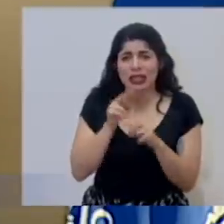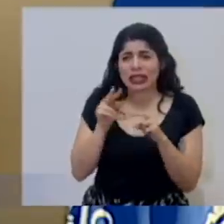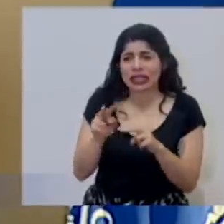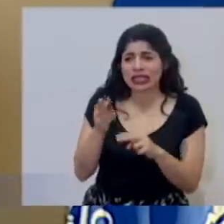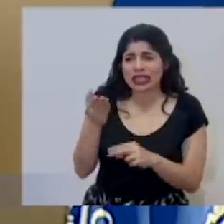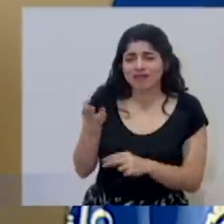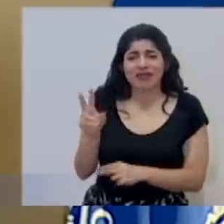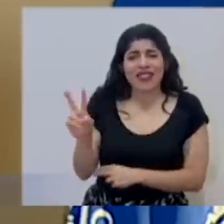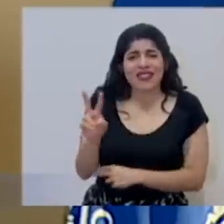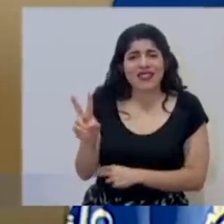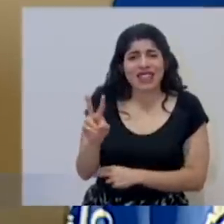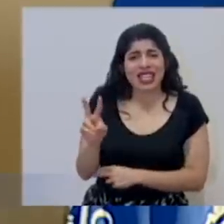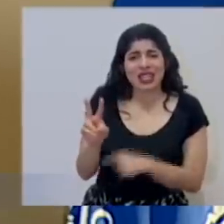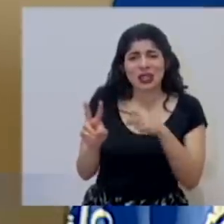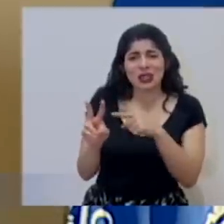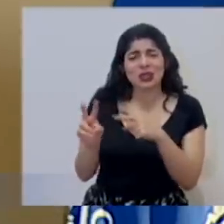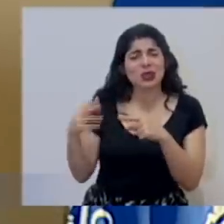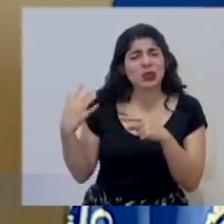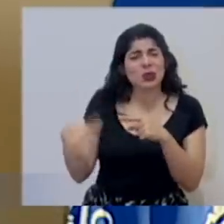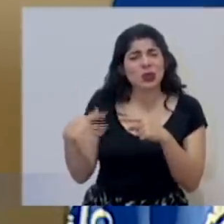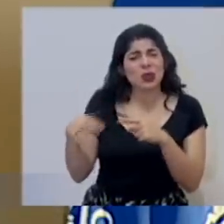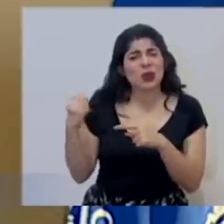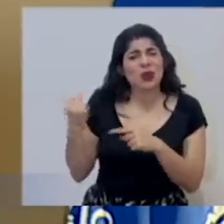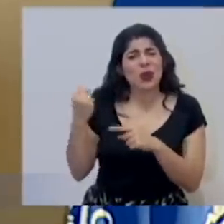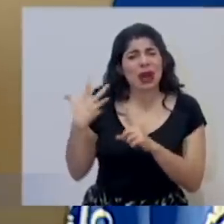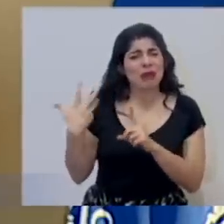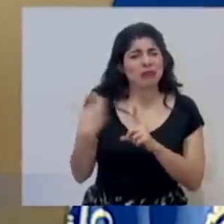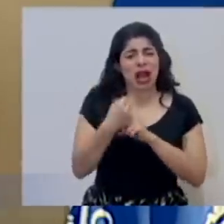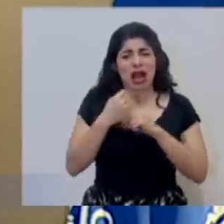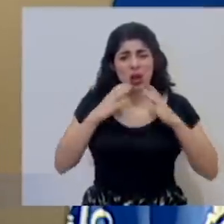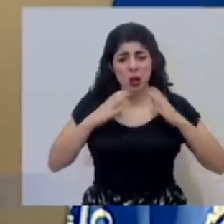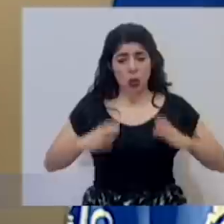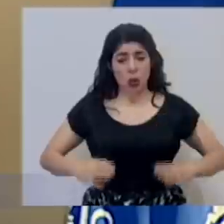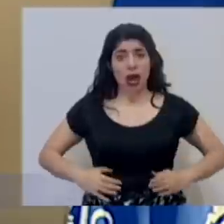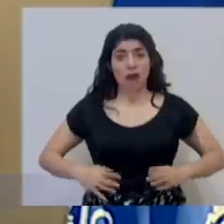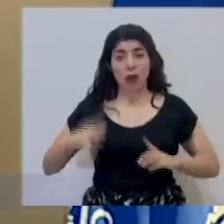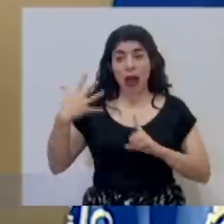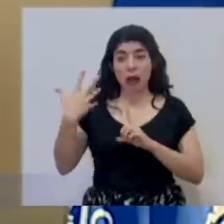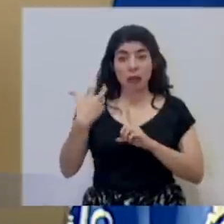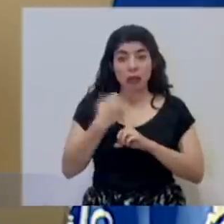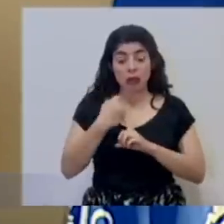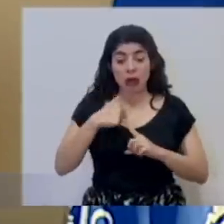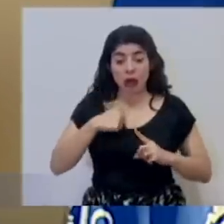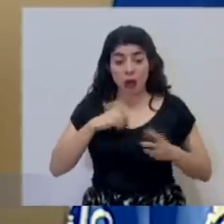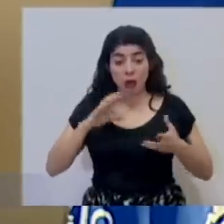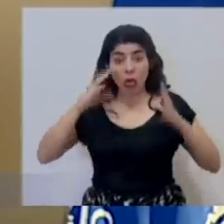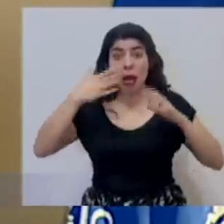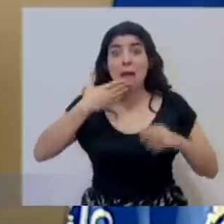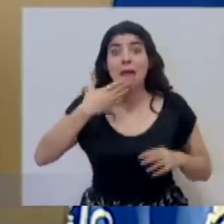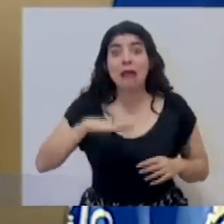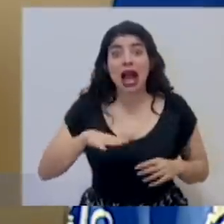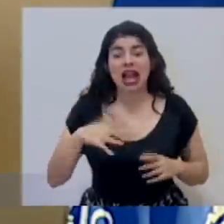tiene mucho impacto en el organismo cuando la persona ya se complica.